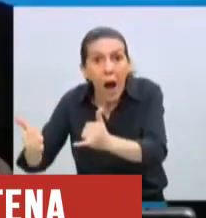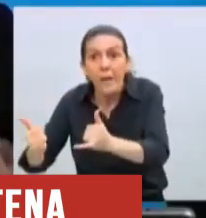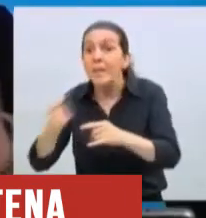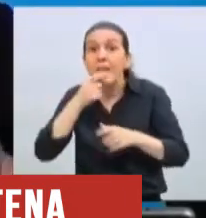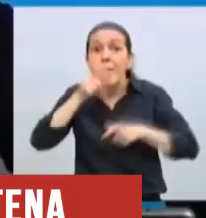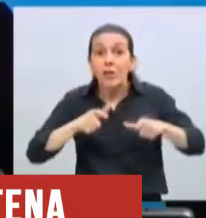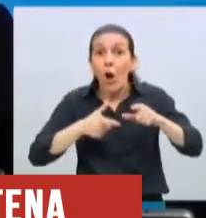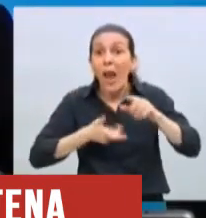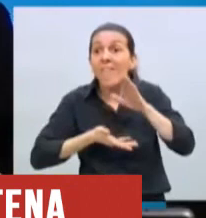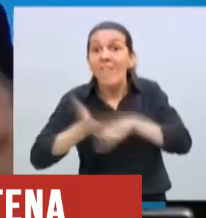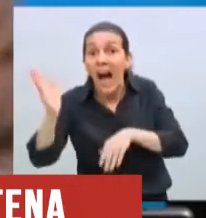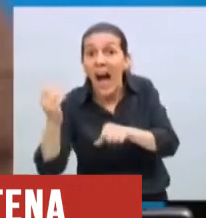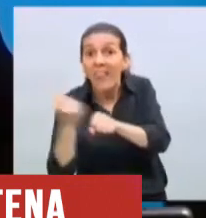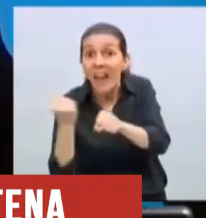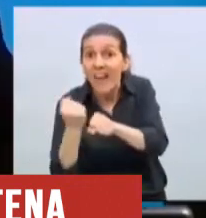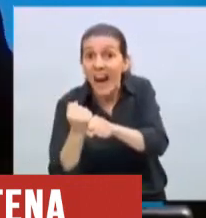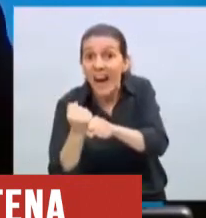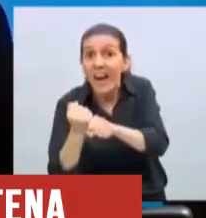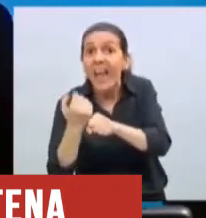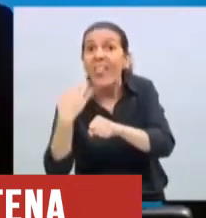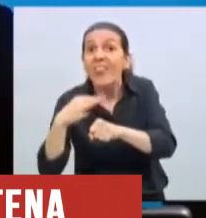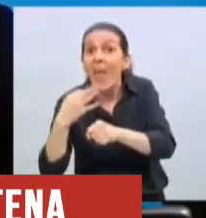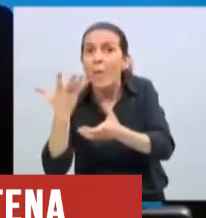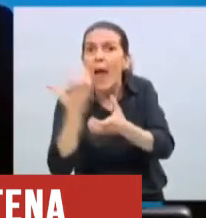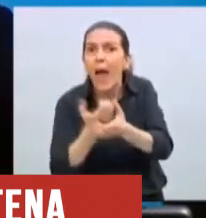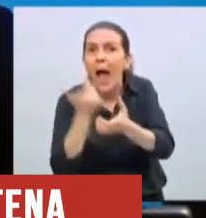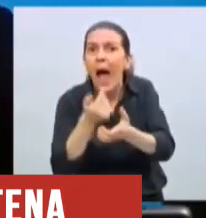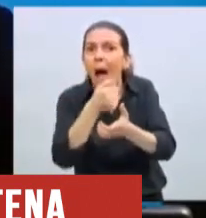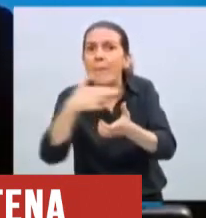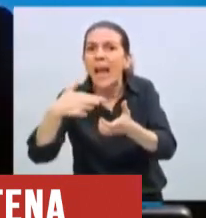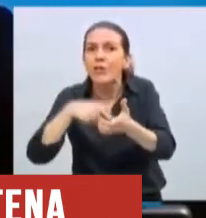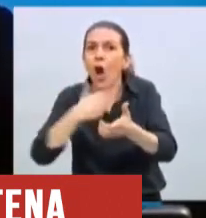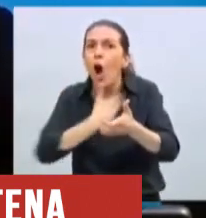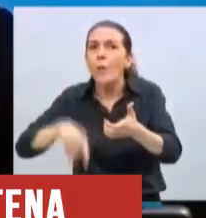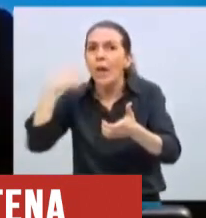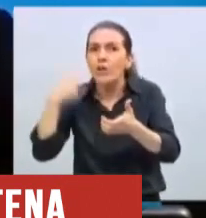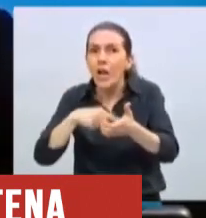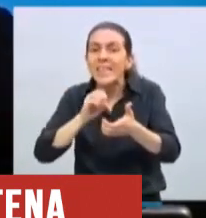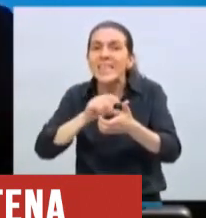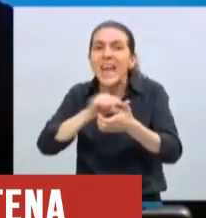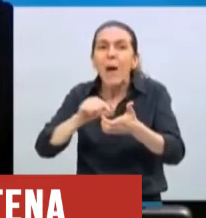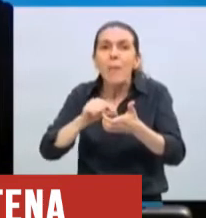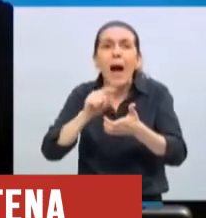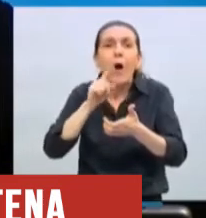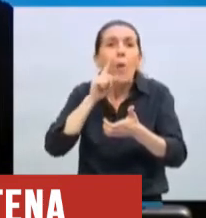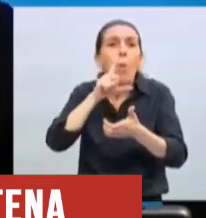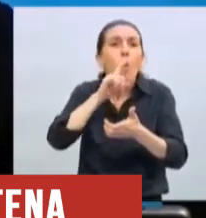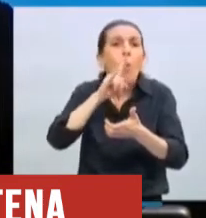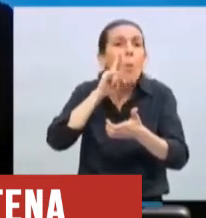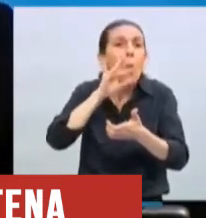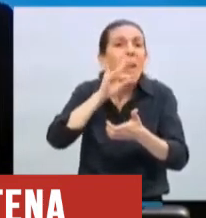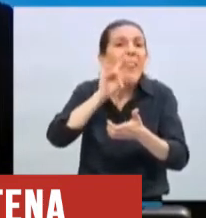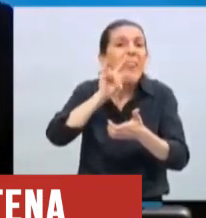trabajar tiene la obligación de bajar una aplicación del gobierno nacional que se llama Cuidar. En esa